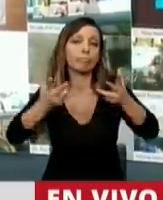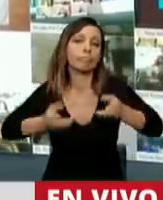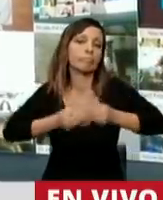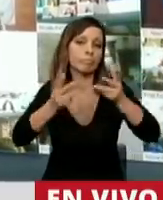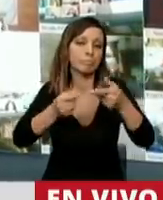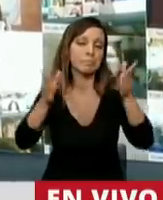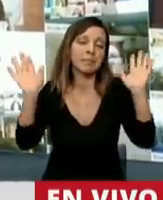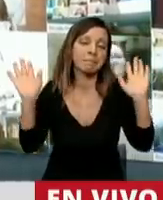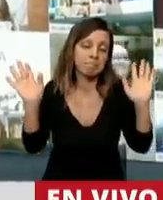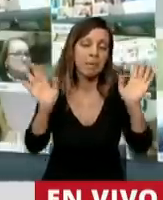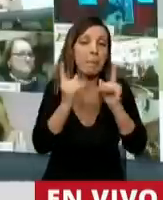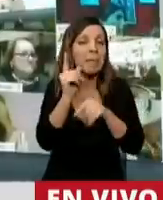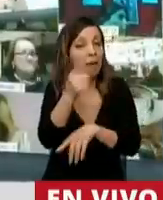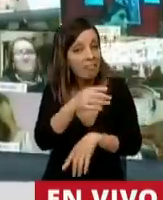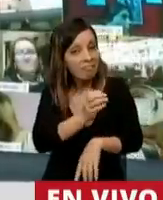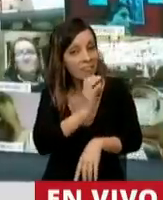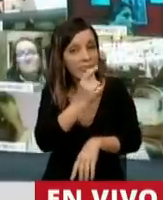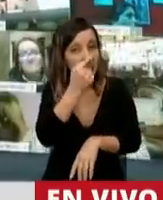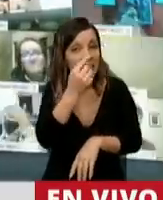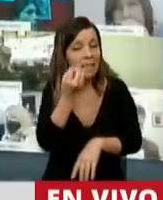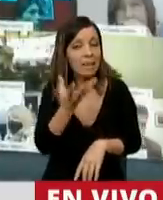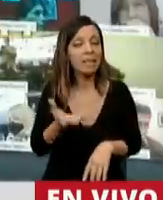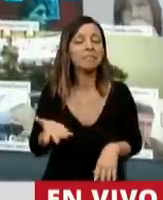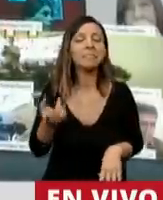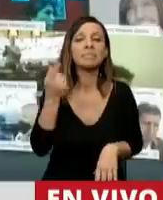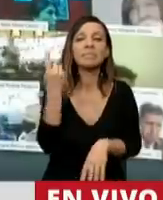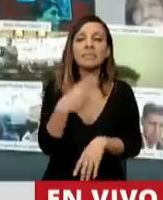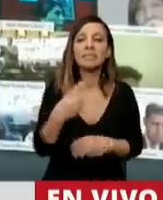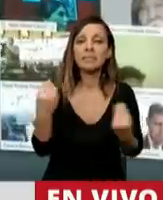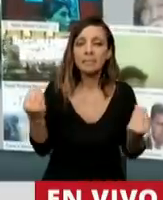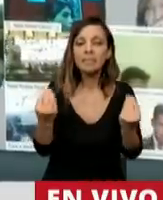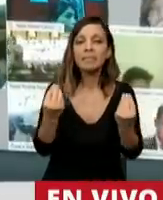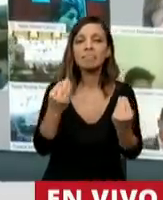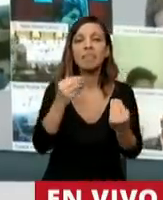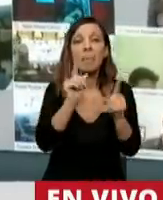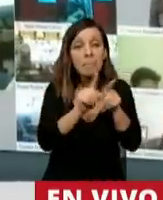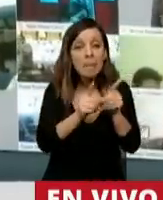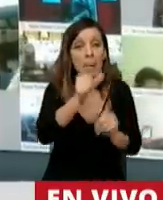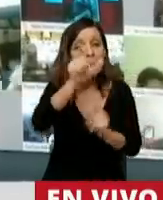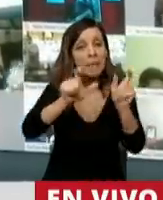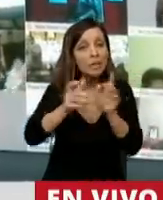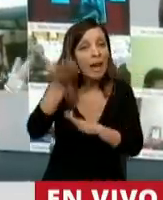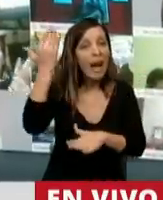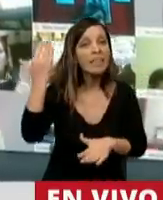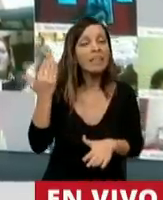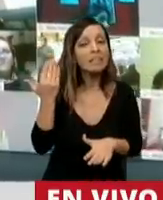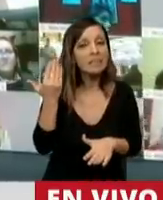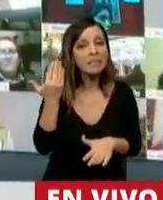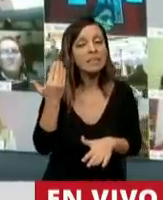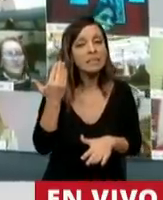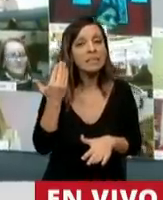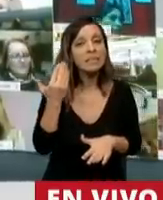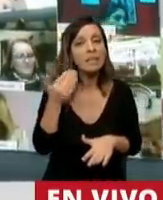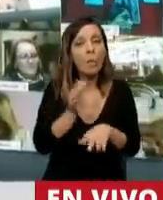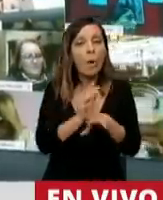interesante aparte es que lo que uno empieza a ver es que aquellos que promovían el